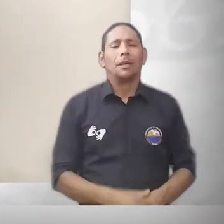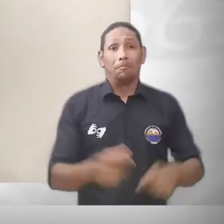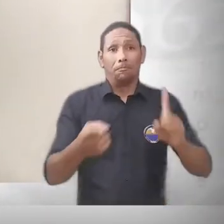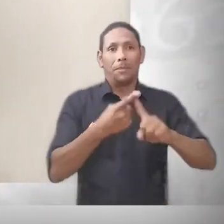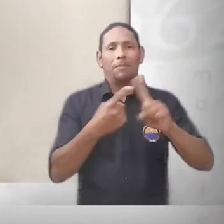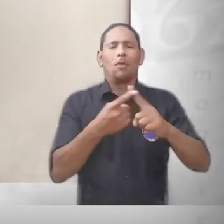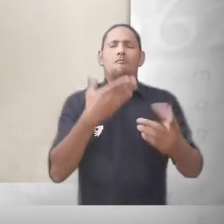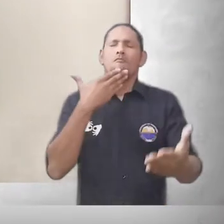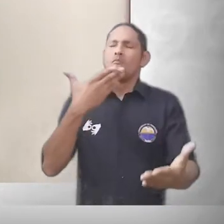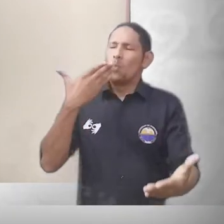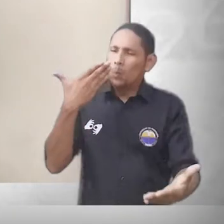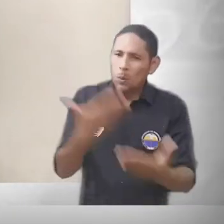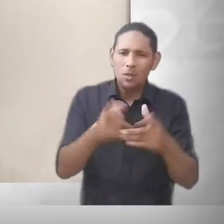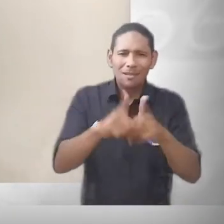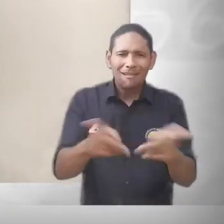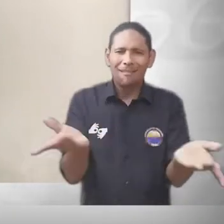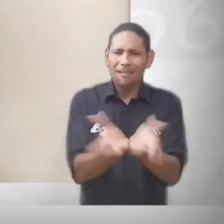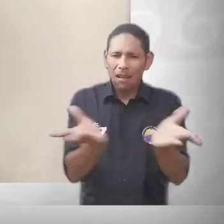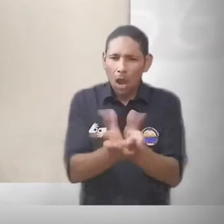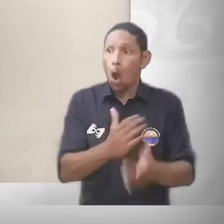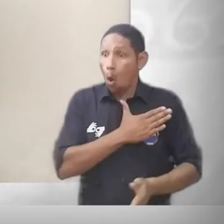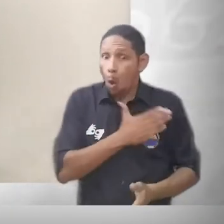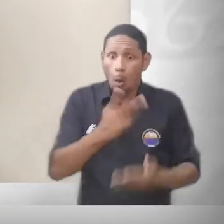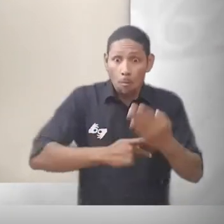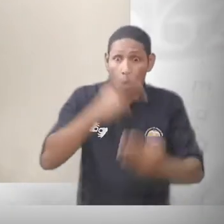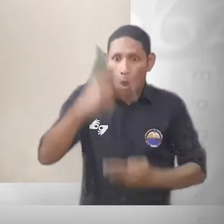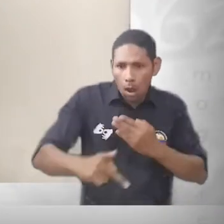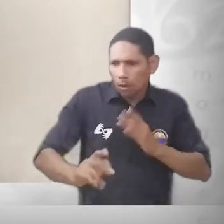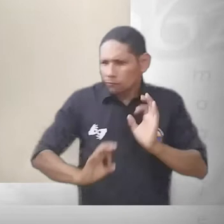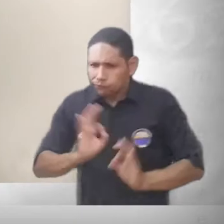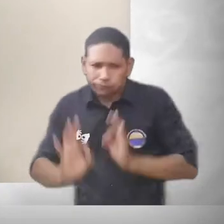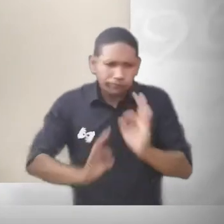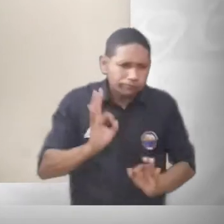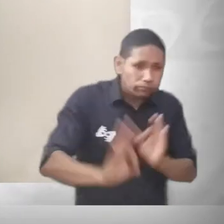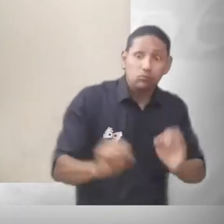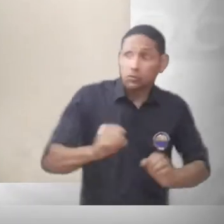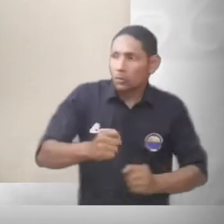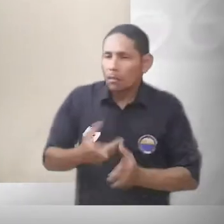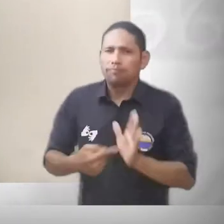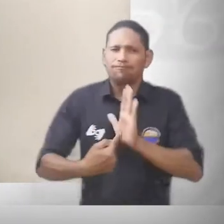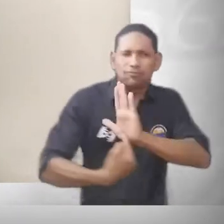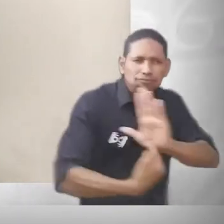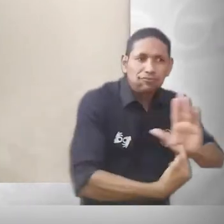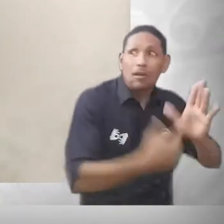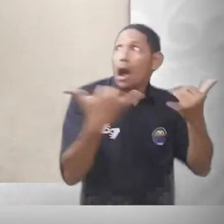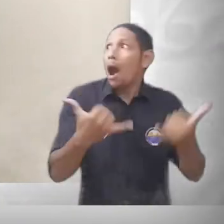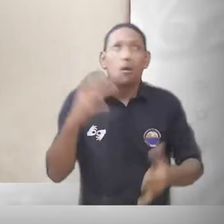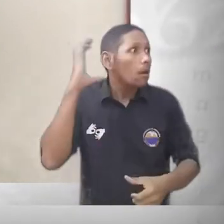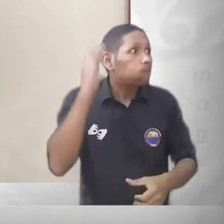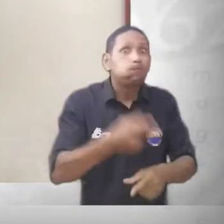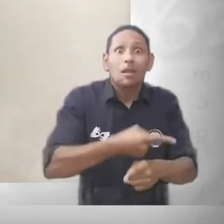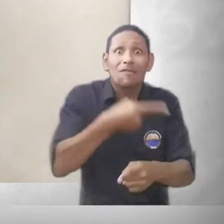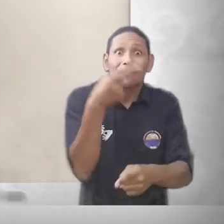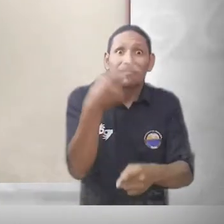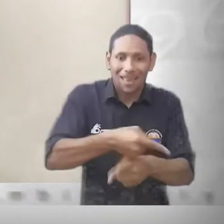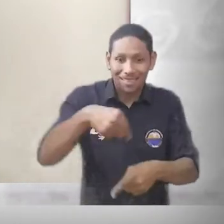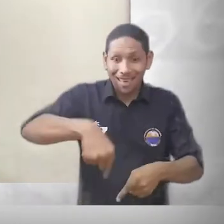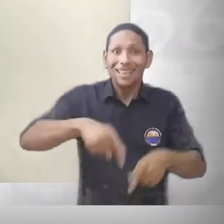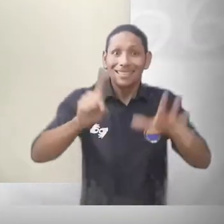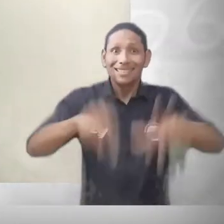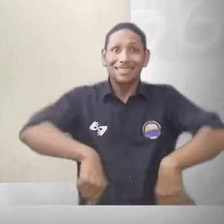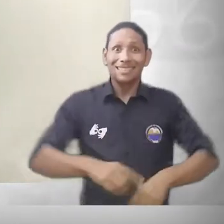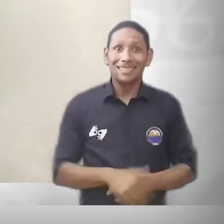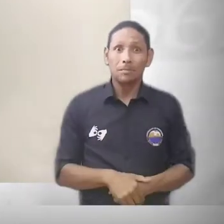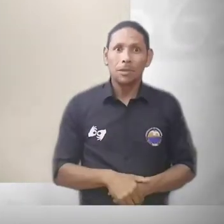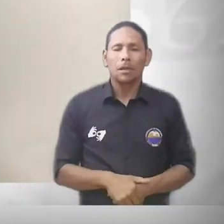primer lugar a todos los estudiantes que estuvieron en defensa del proyecto en pro de la matrícula cero, que hoy en día es una realidad, al